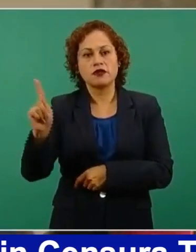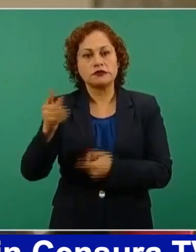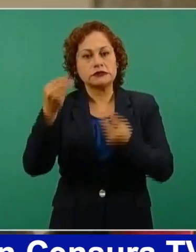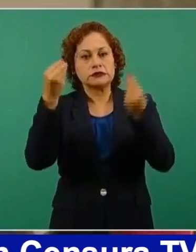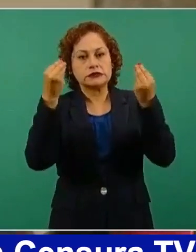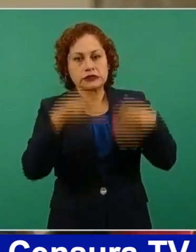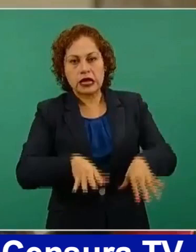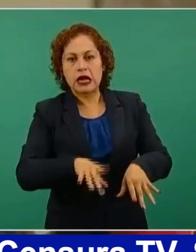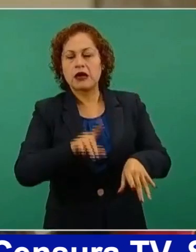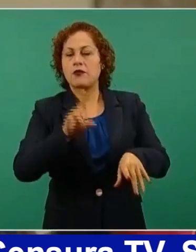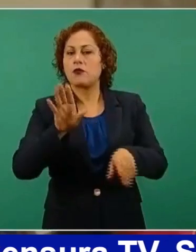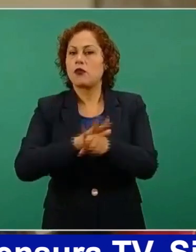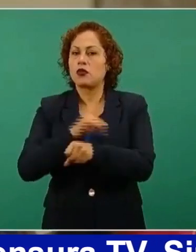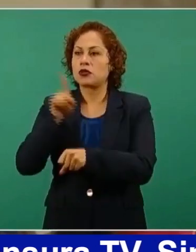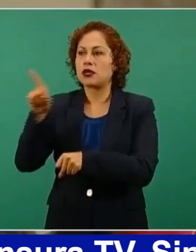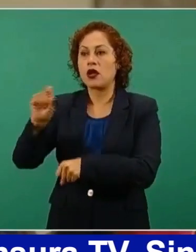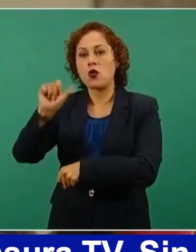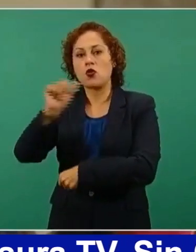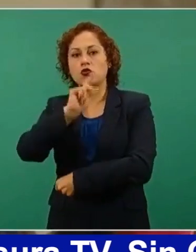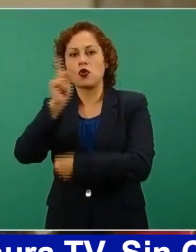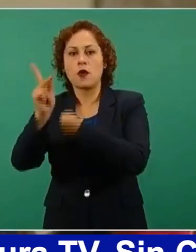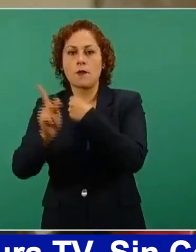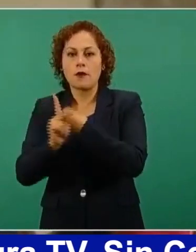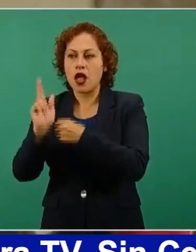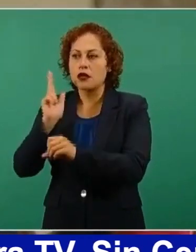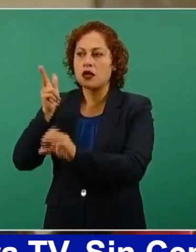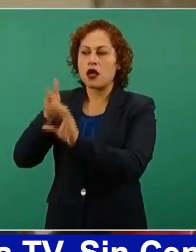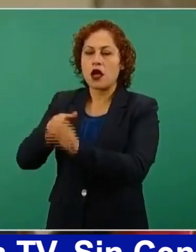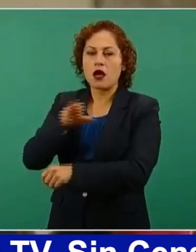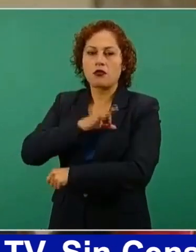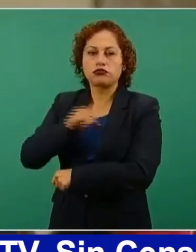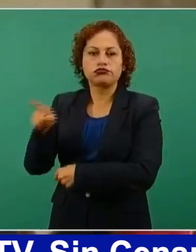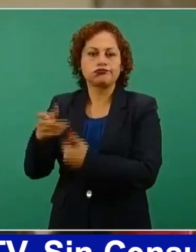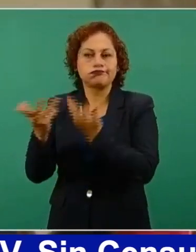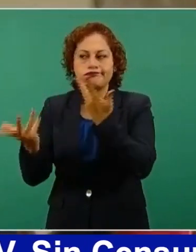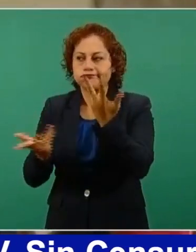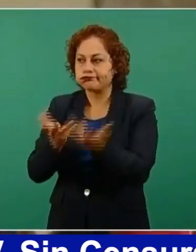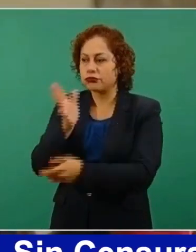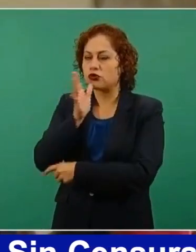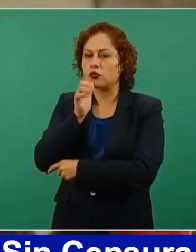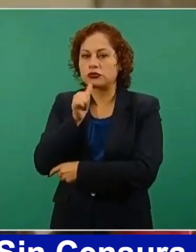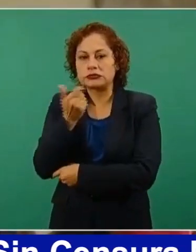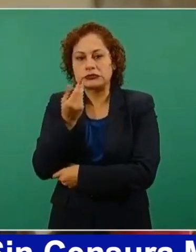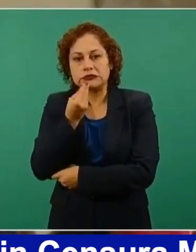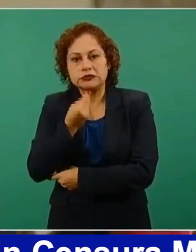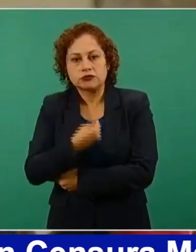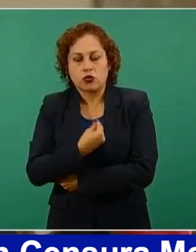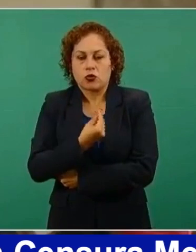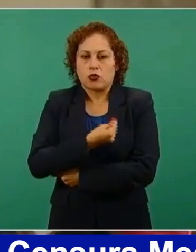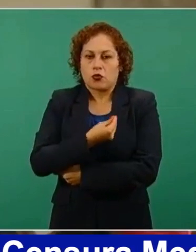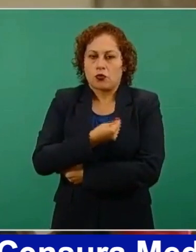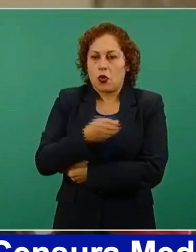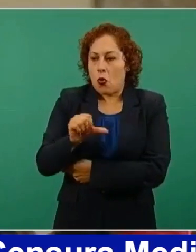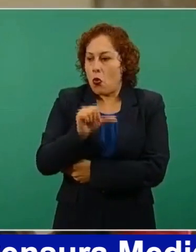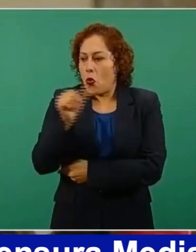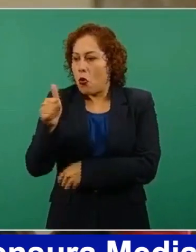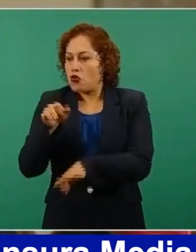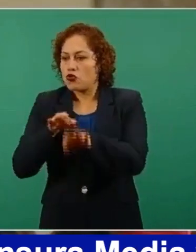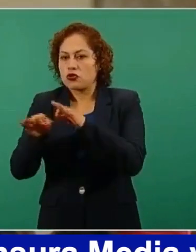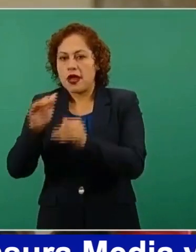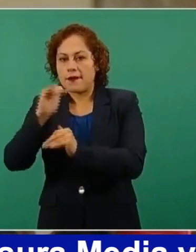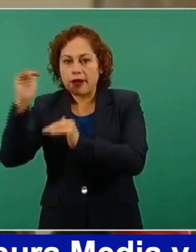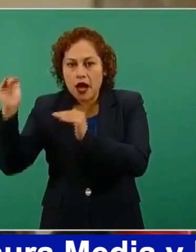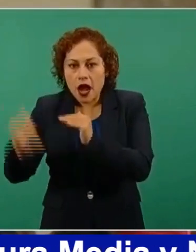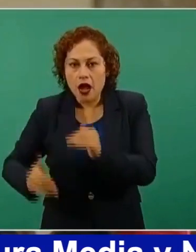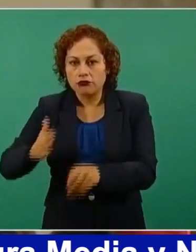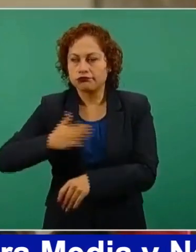válida en el país de acogida, Canadá, teniendo que conformarse con trabajar en una actividad muy inferior a